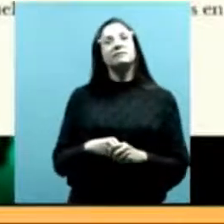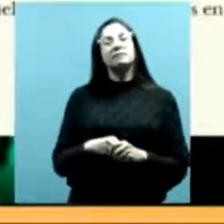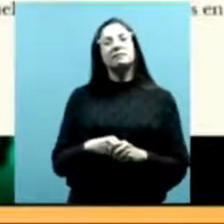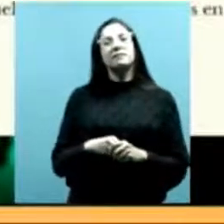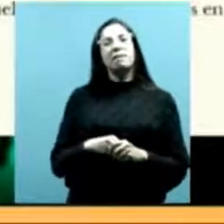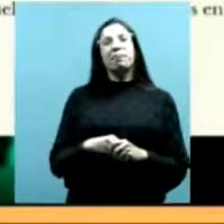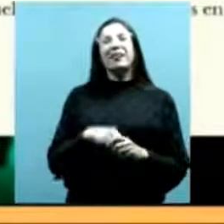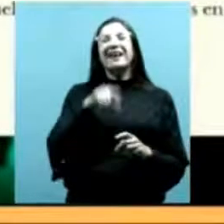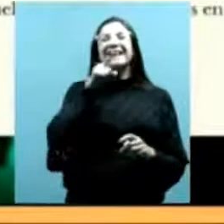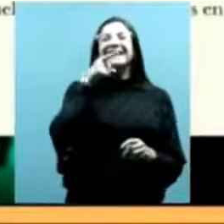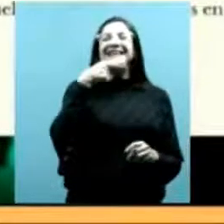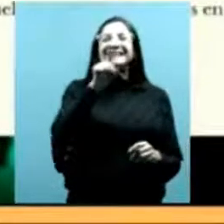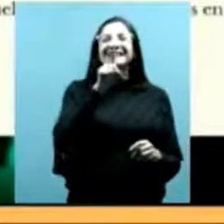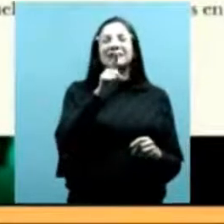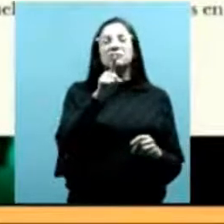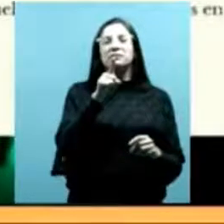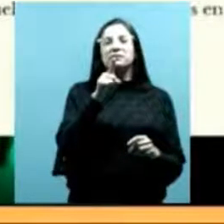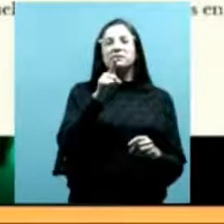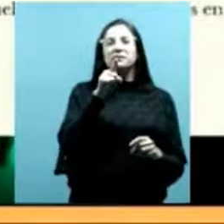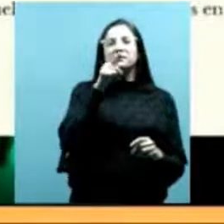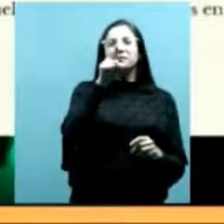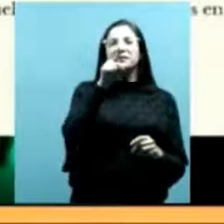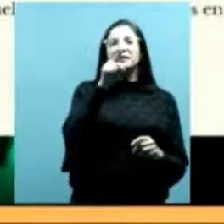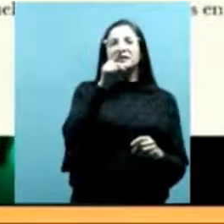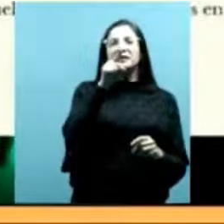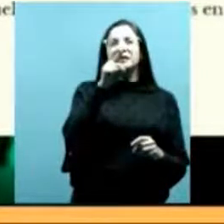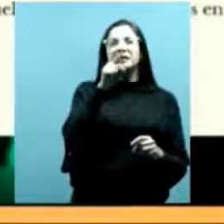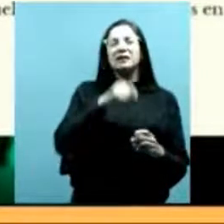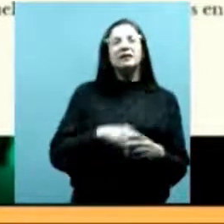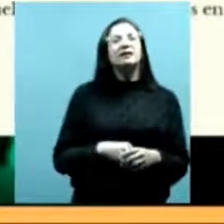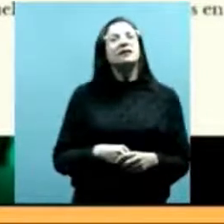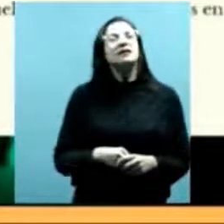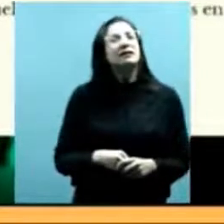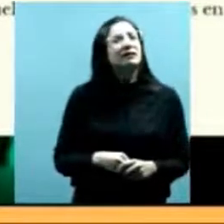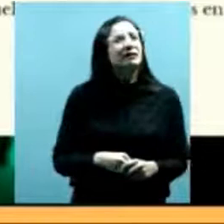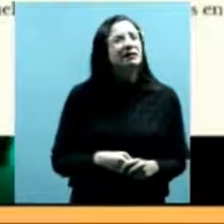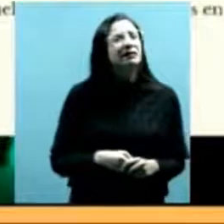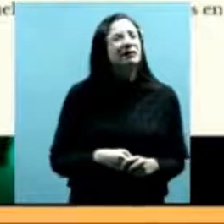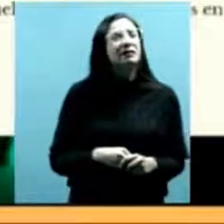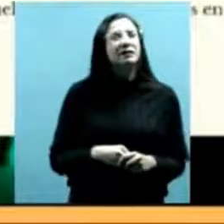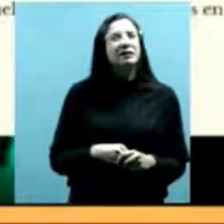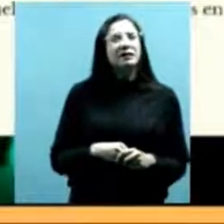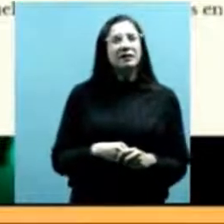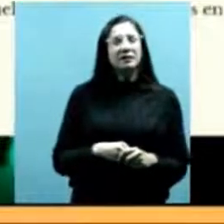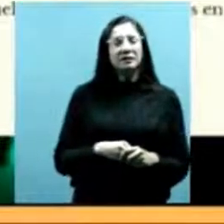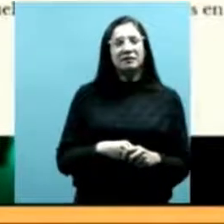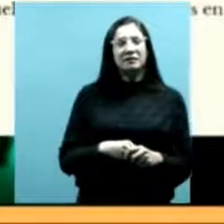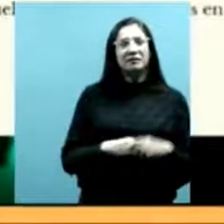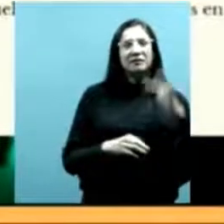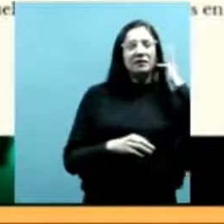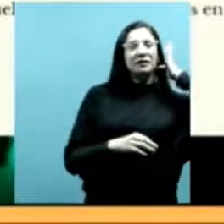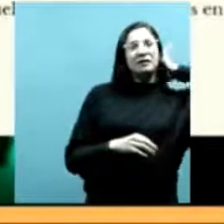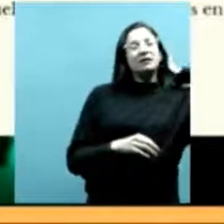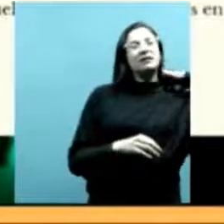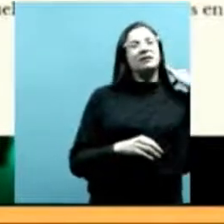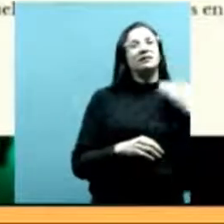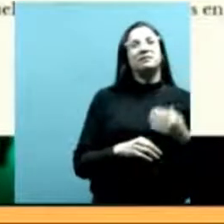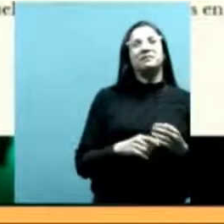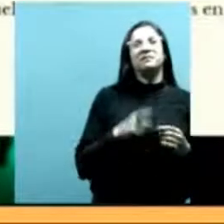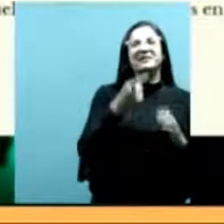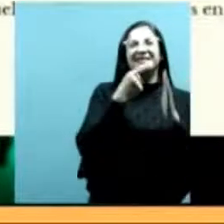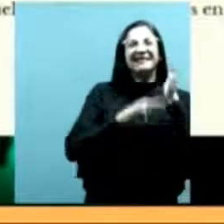carta perdón en este netrama Elisa cuenta que Juan de Dios Pichinian le cuenta lo siguiente